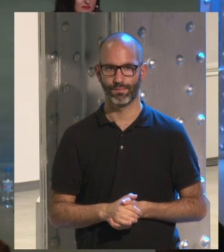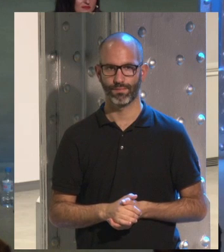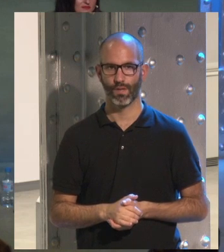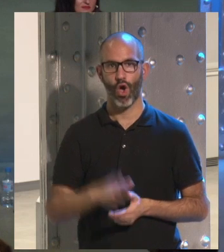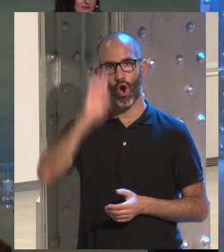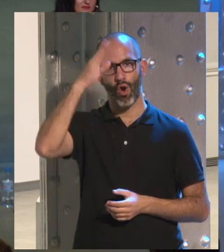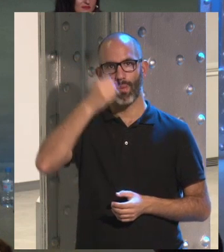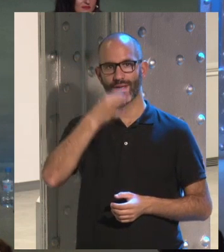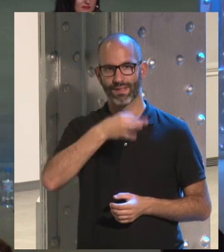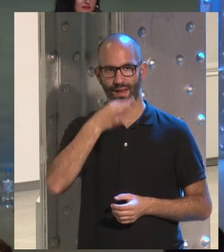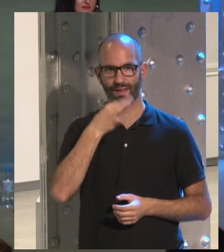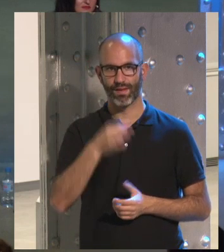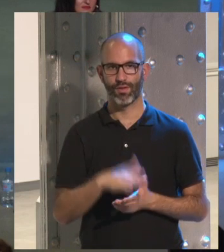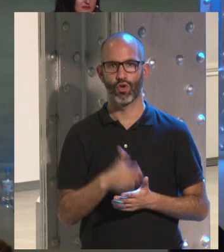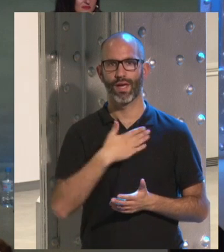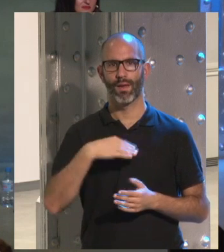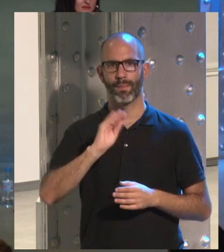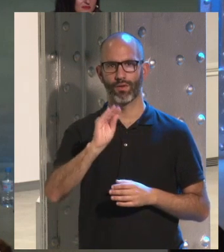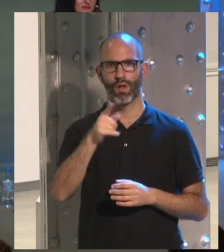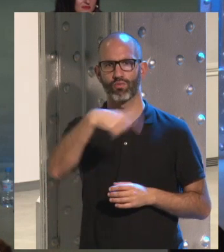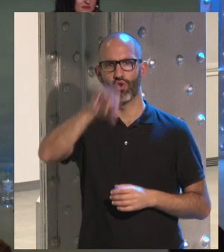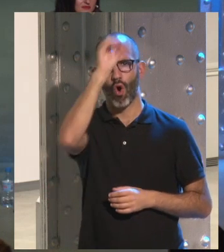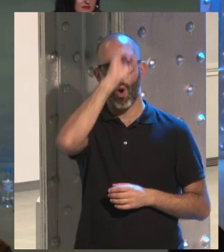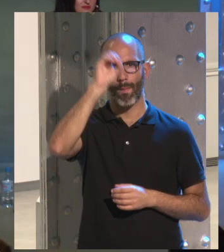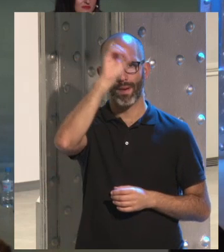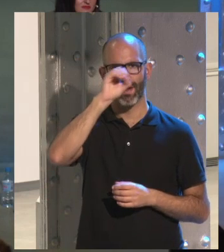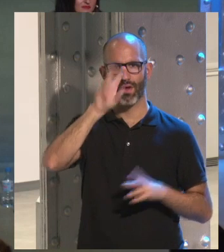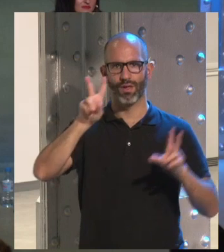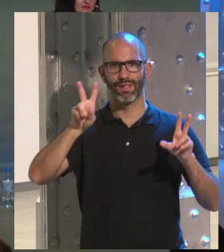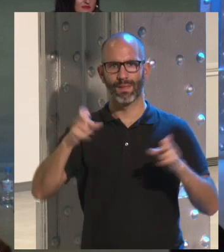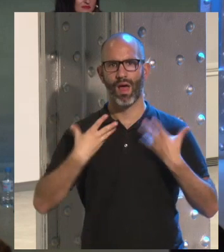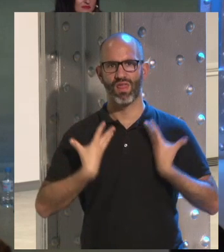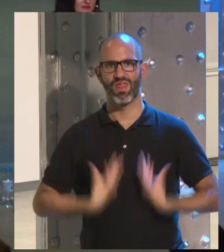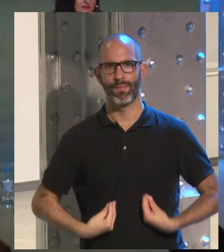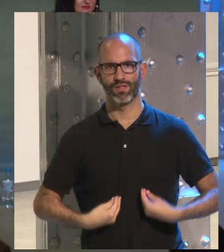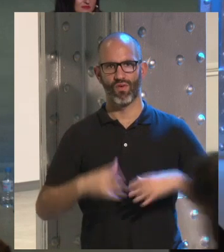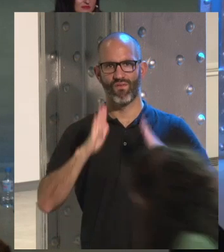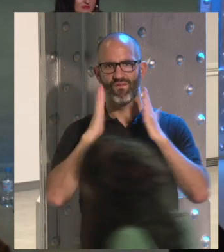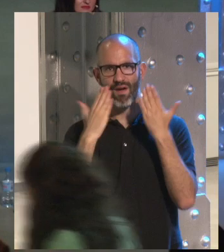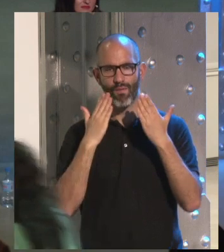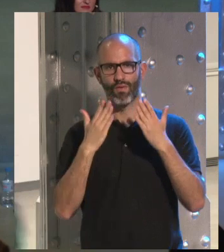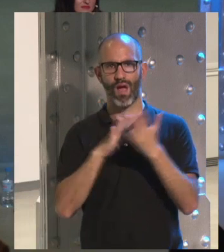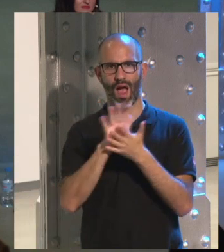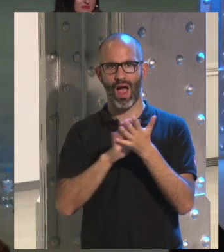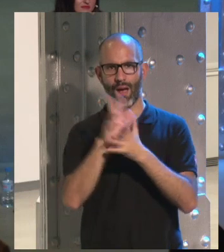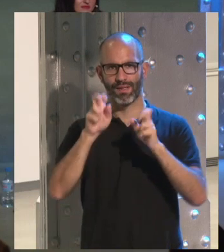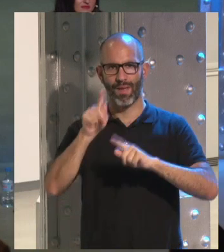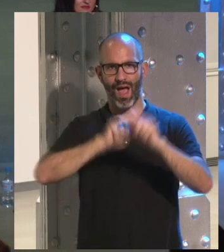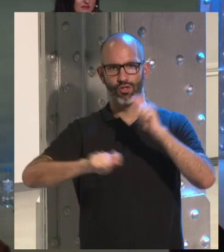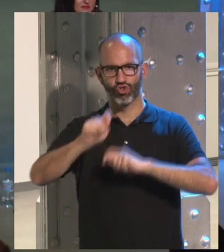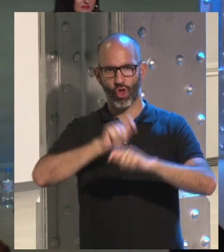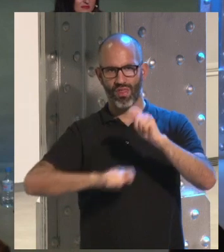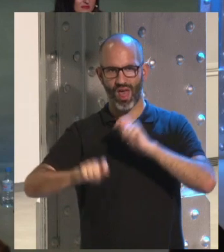Hola Buenas tardes Quería preguntar ¿Qué opinan de la depresión por Facebook de la que habla la asociación